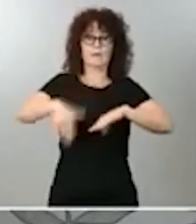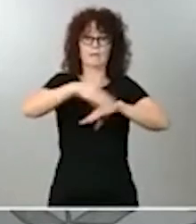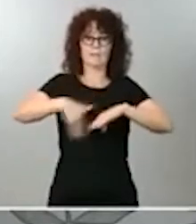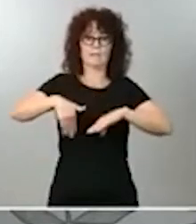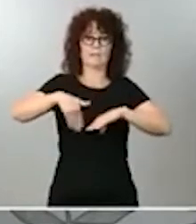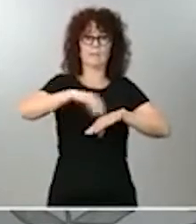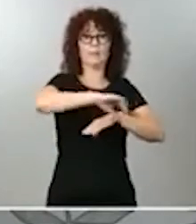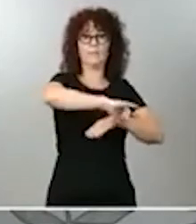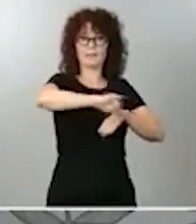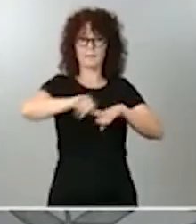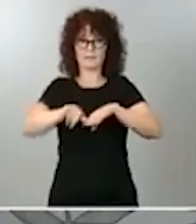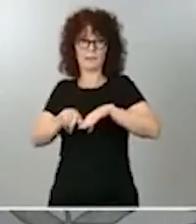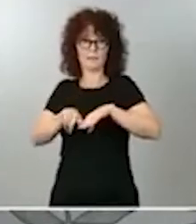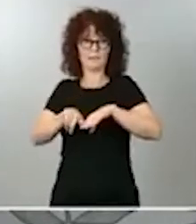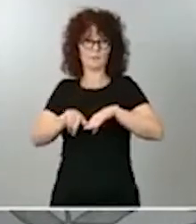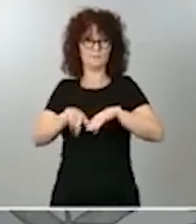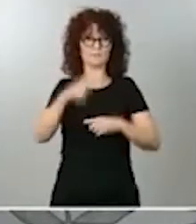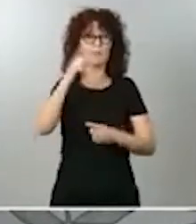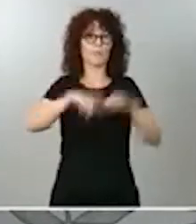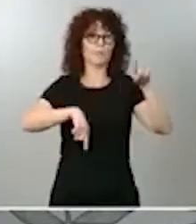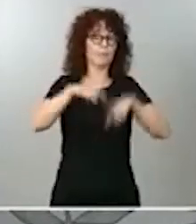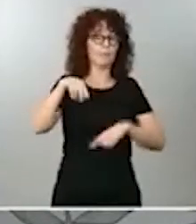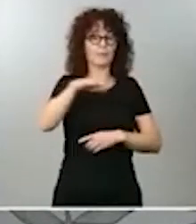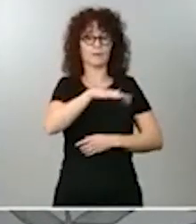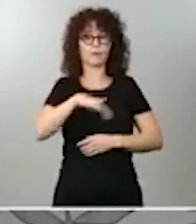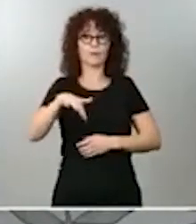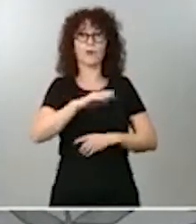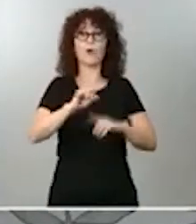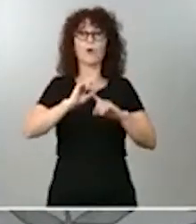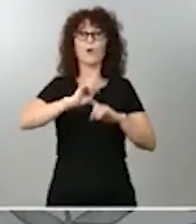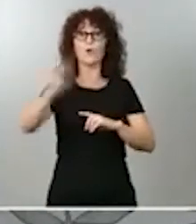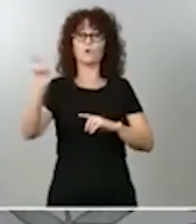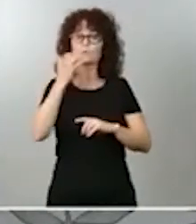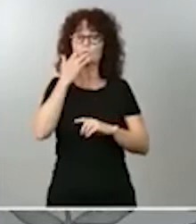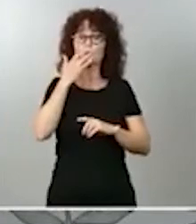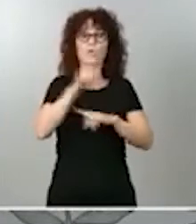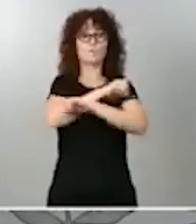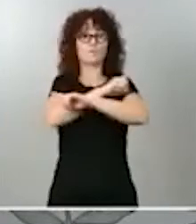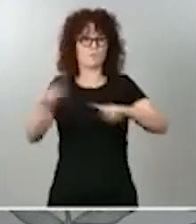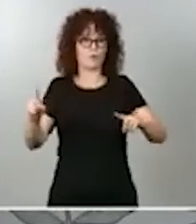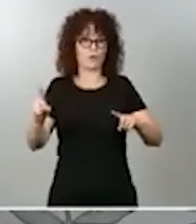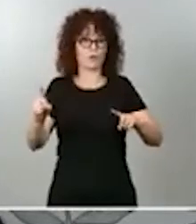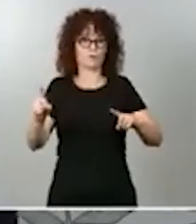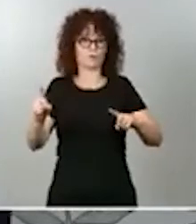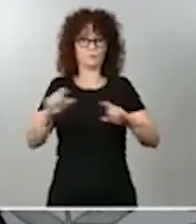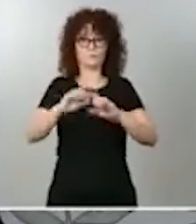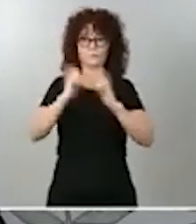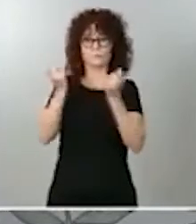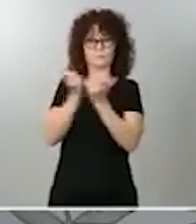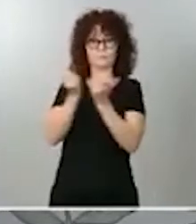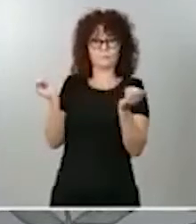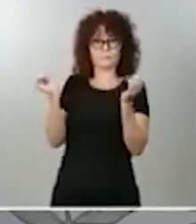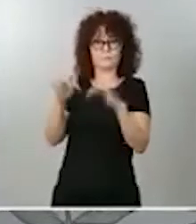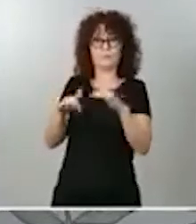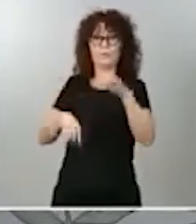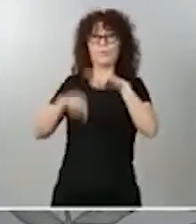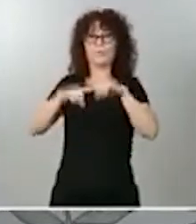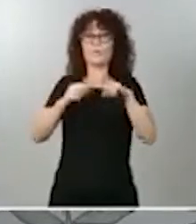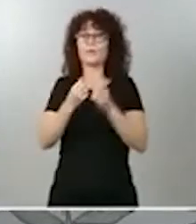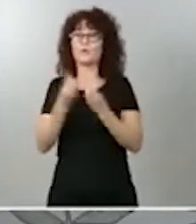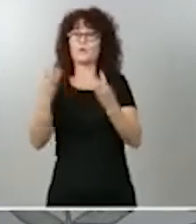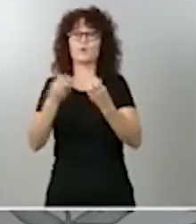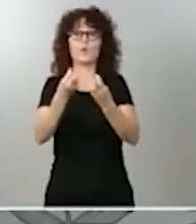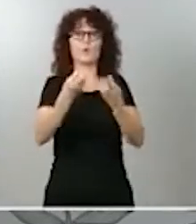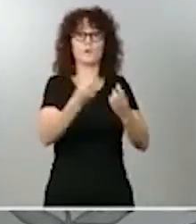dificultad o prohibición de aforo que superen un determinado volumen. En definitiva, todo el mundo está haciendo su tarea,